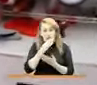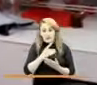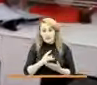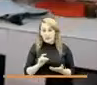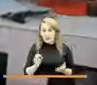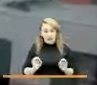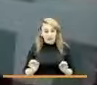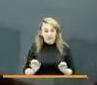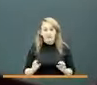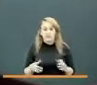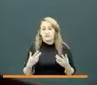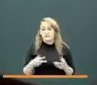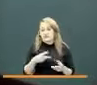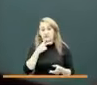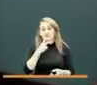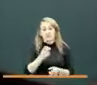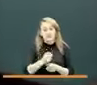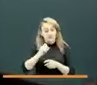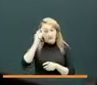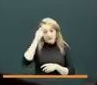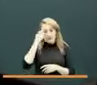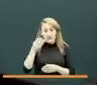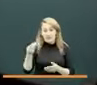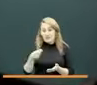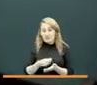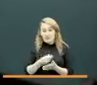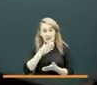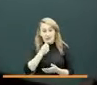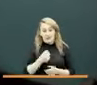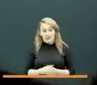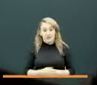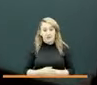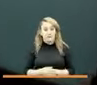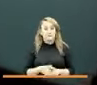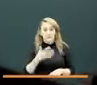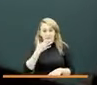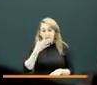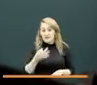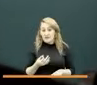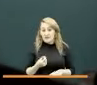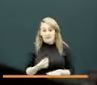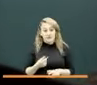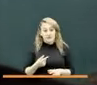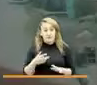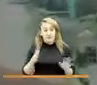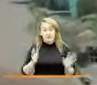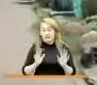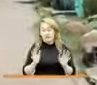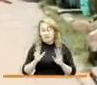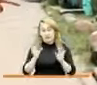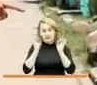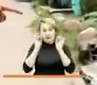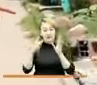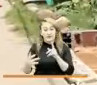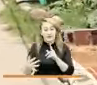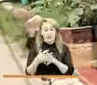nos entrega el gobierno. Si no estuviera recibiendo el ingreso realmente me debería demasiado, demasiado afectar.